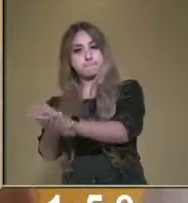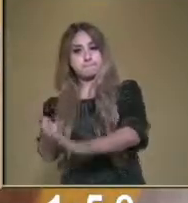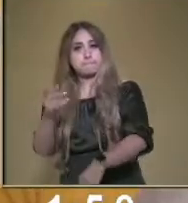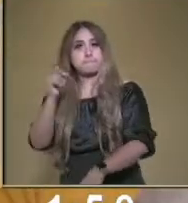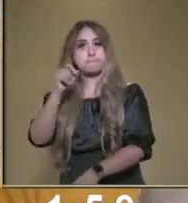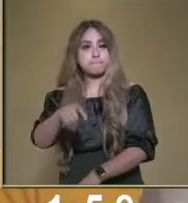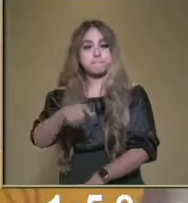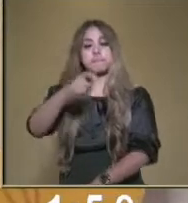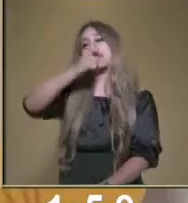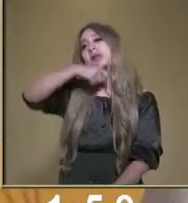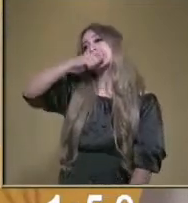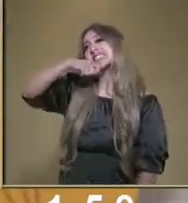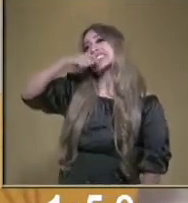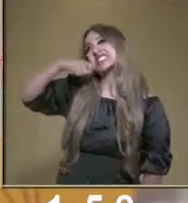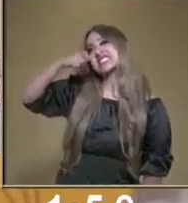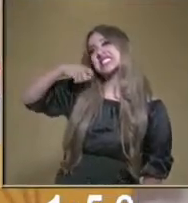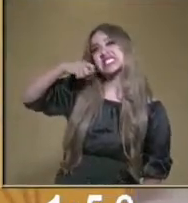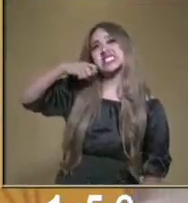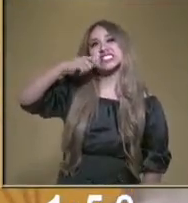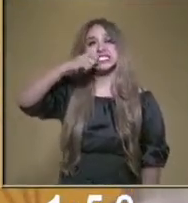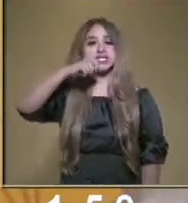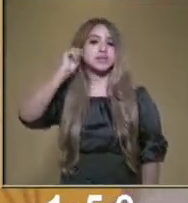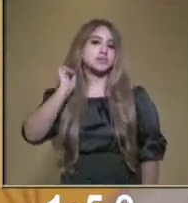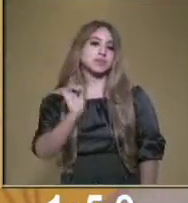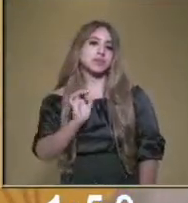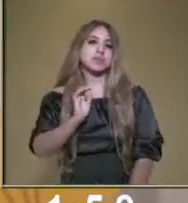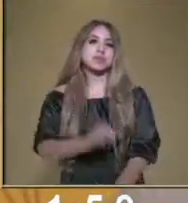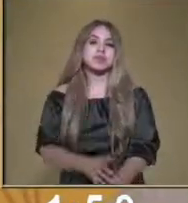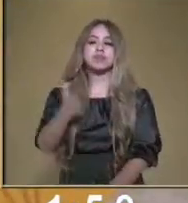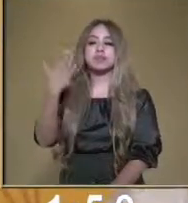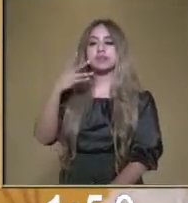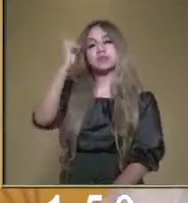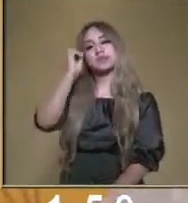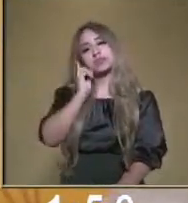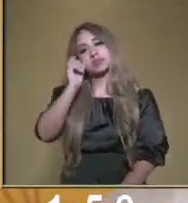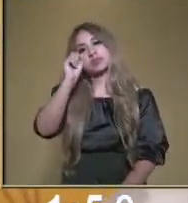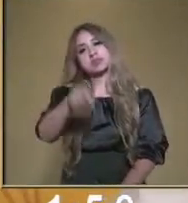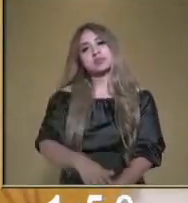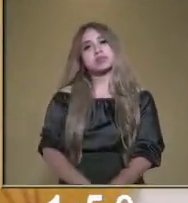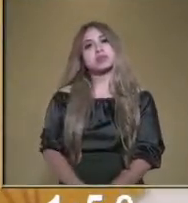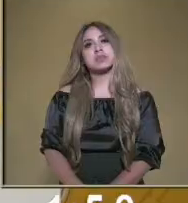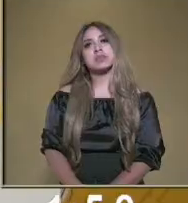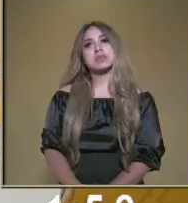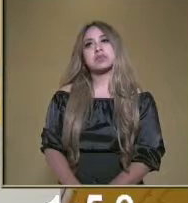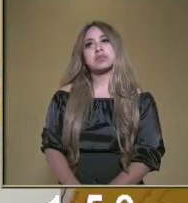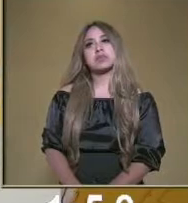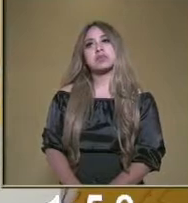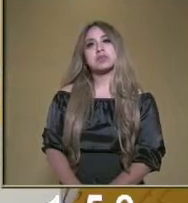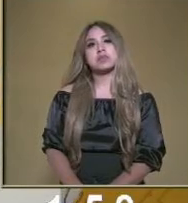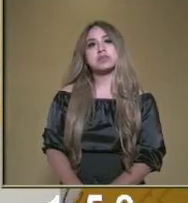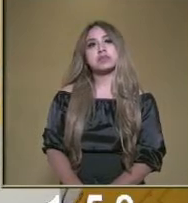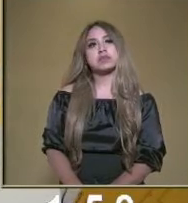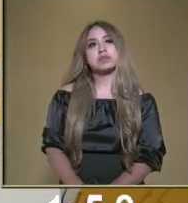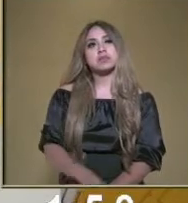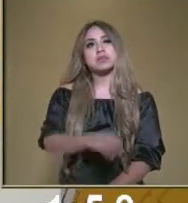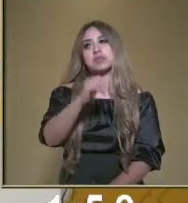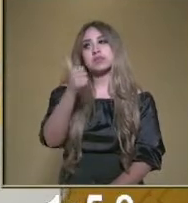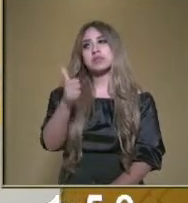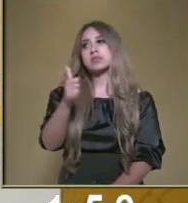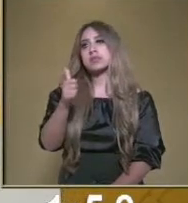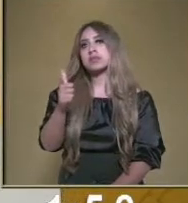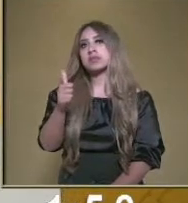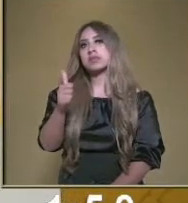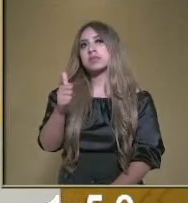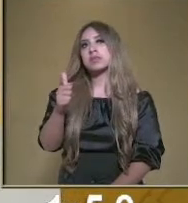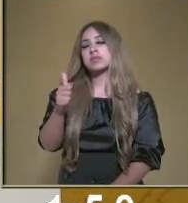dormir. Tenemos otra imagen, que es la de, ¿cuál, maestra Lucero? La de bañarnos. Al